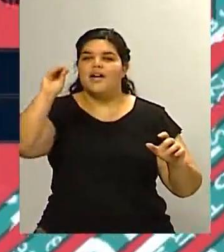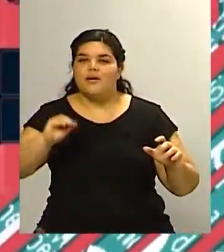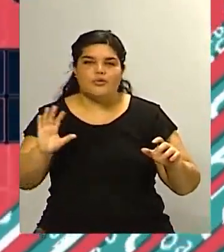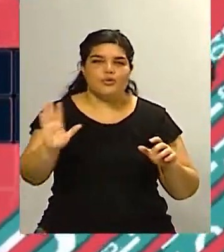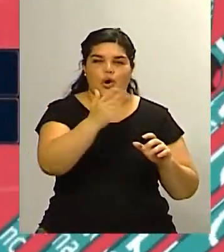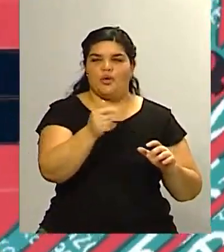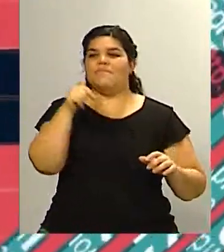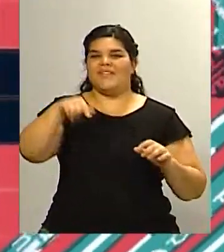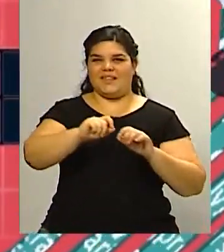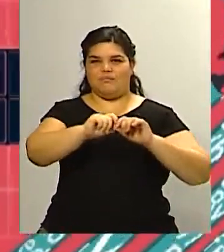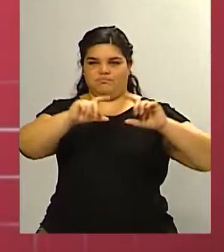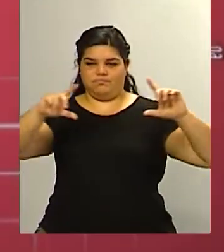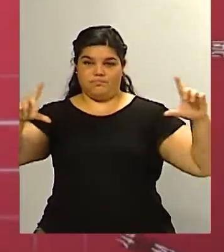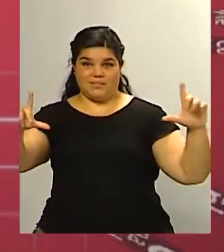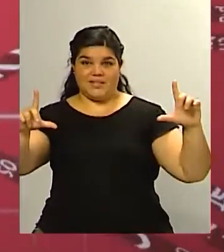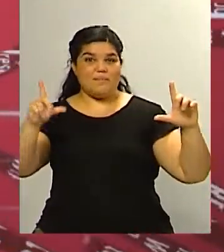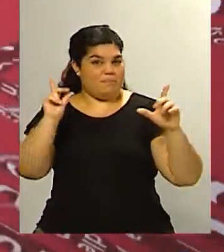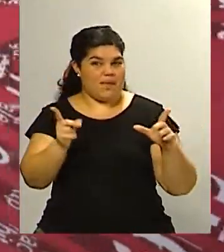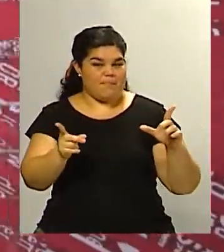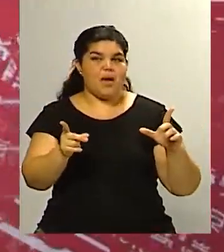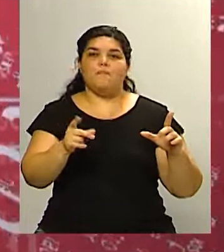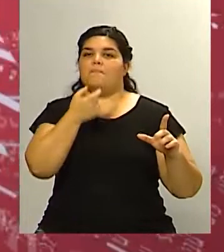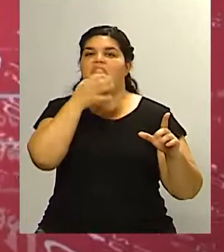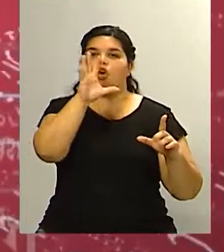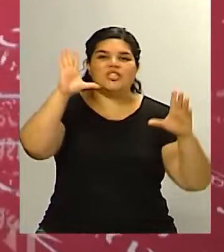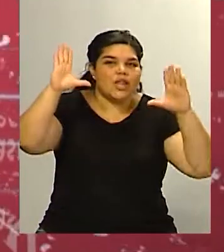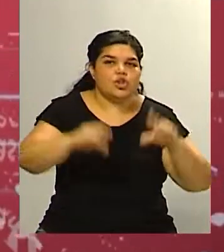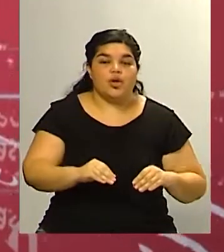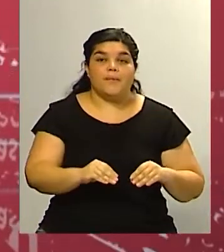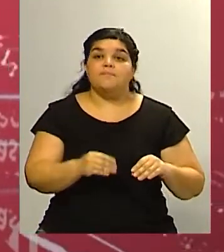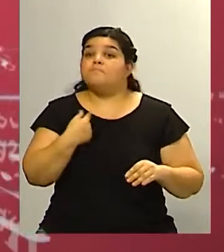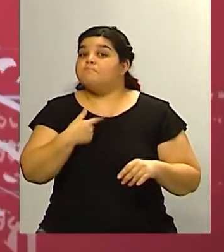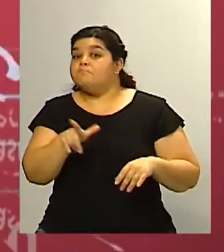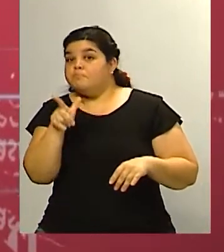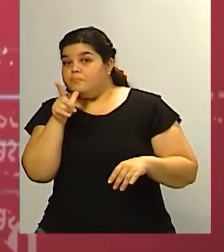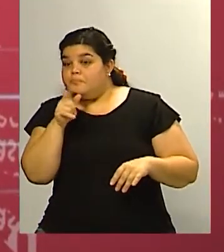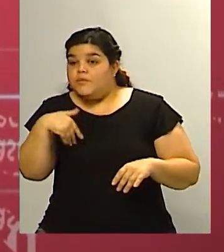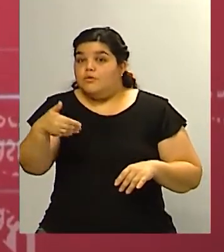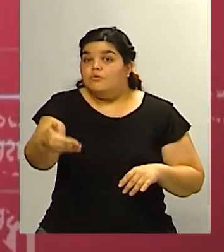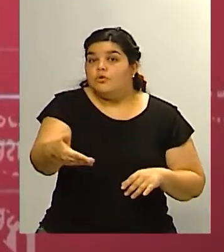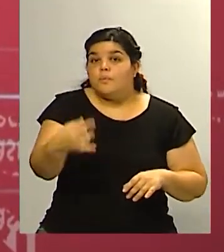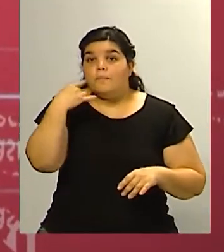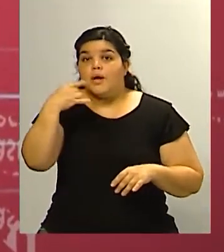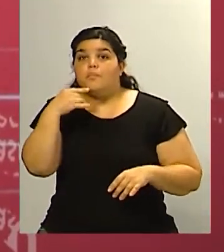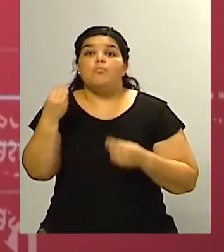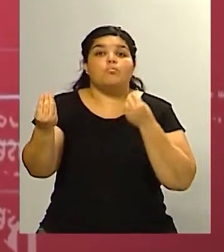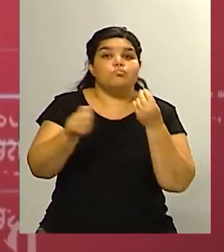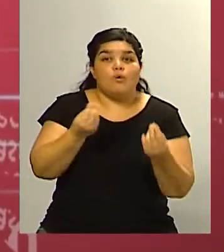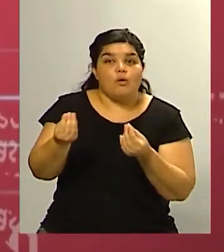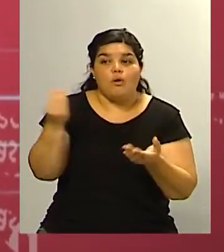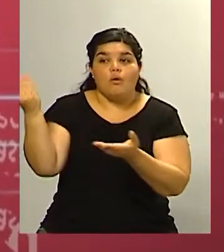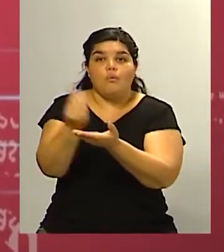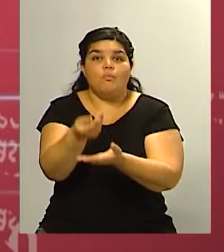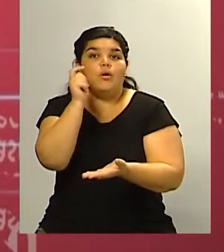a nivel provincial hay que ver también el departamento de Maipú cómo va a quedar en la próxima elección hay que ver qué candidato